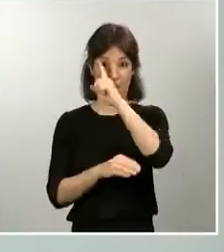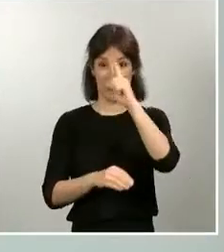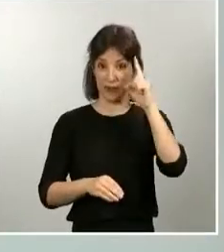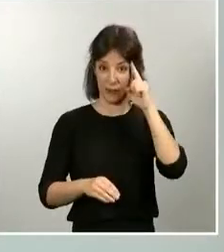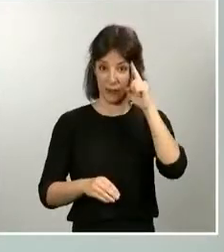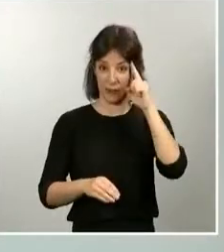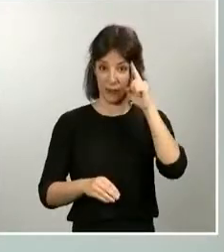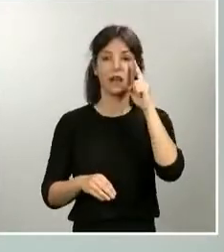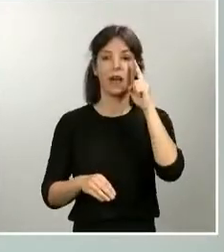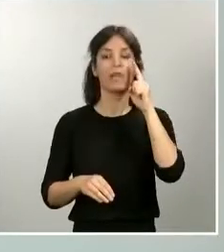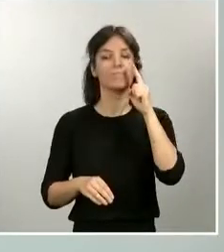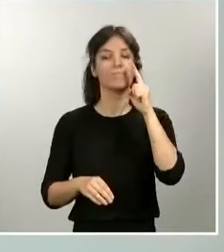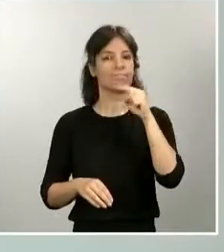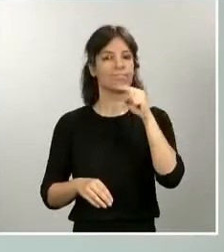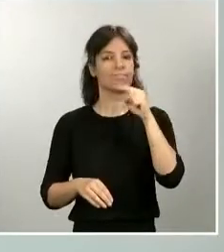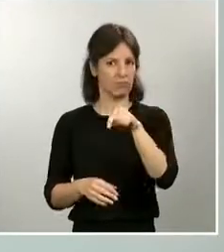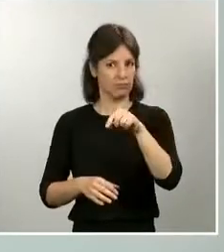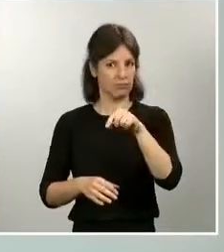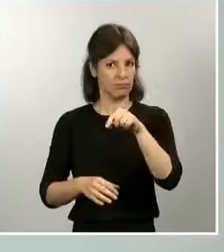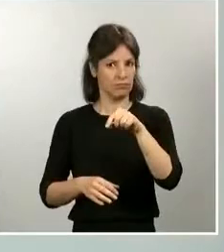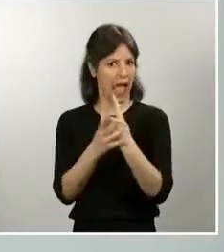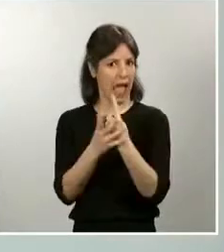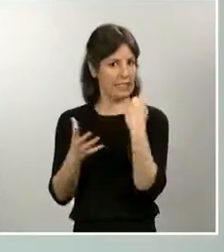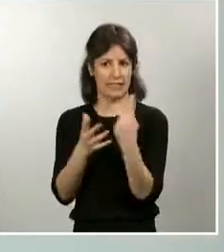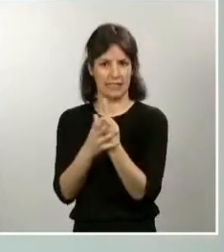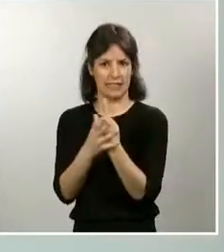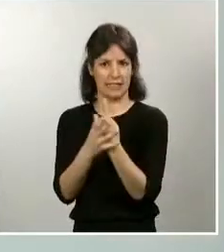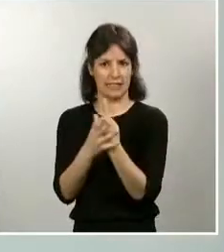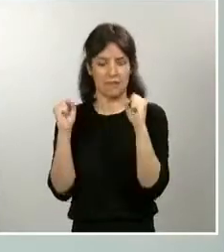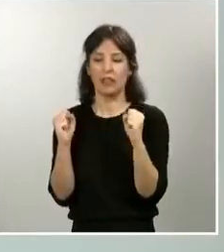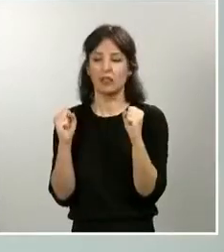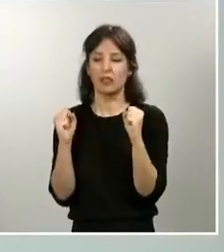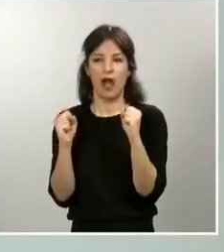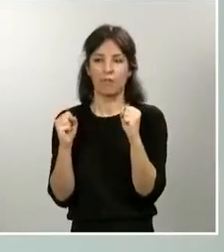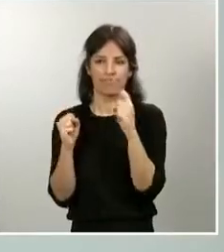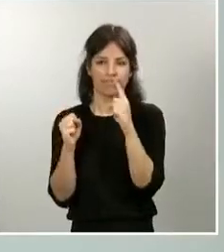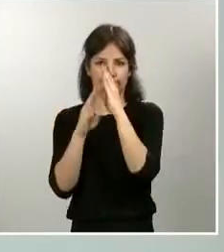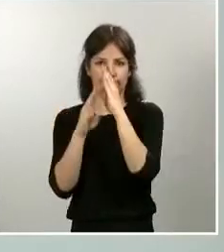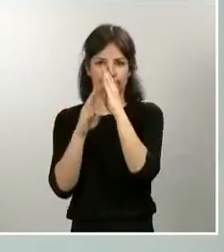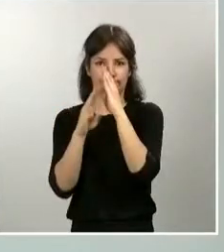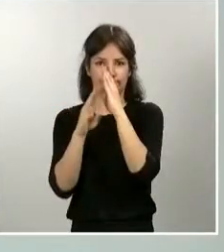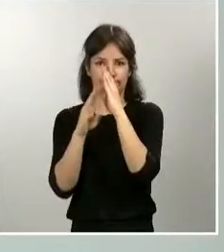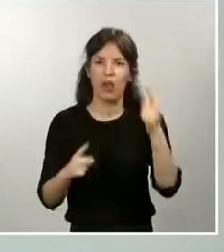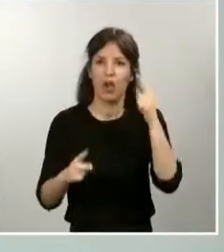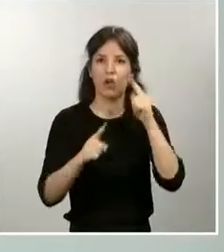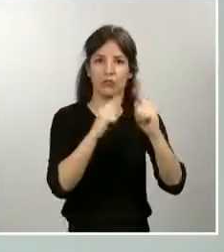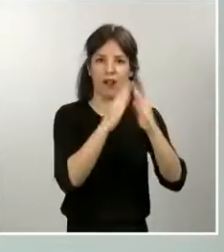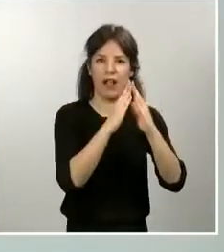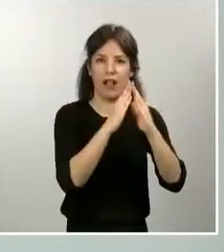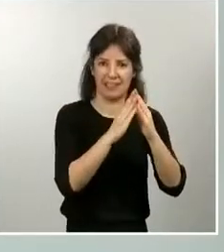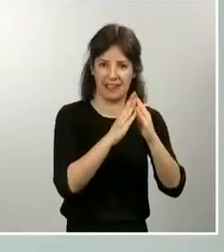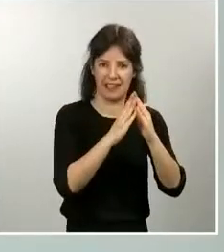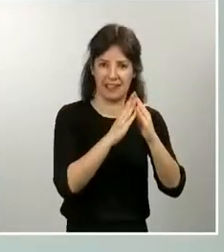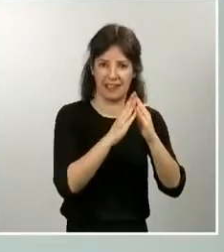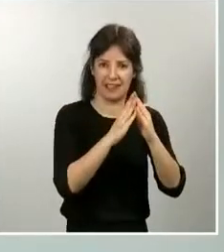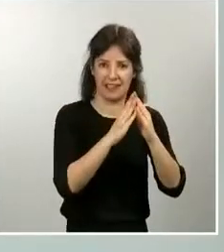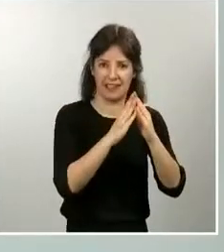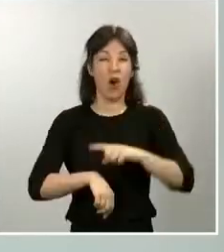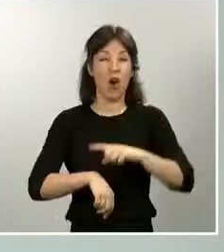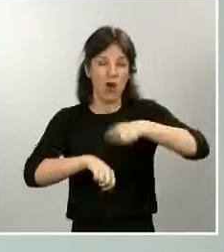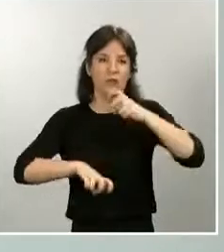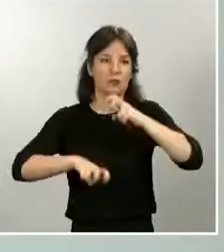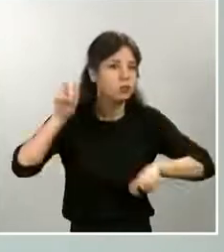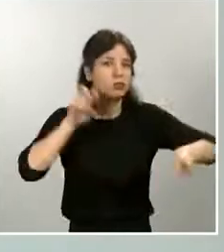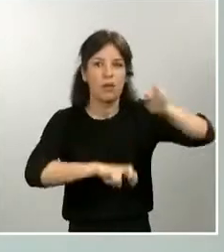se encontraba en aislamiento, para dirigirse a su vivienda. Tras varias horas de intensa búsqueda, Policía Nacional